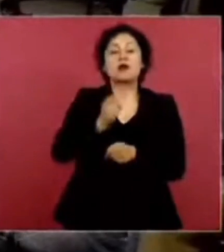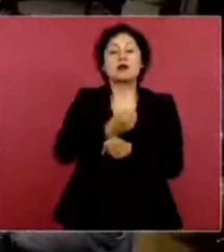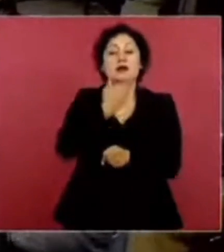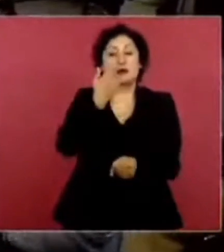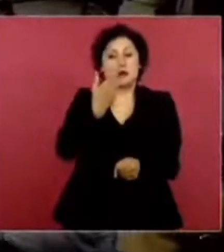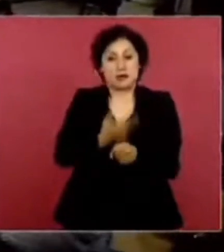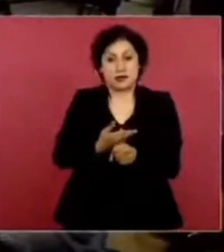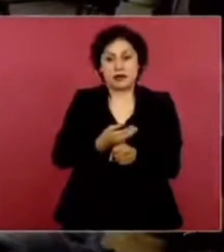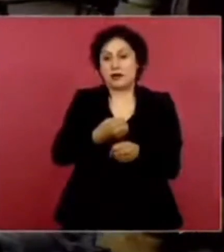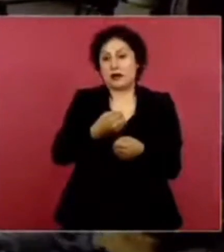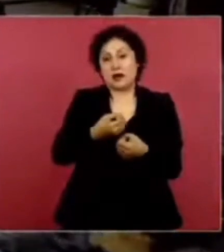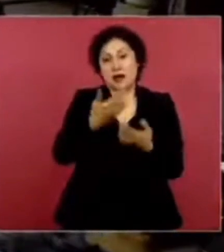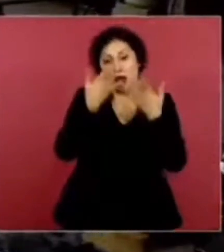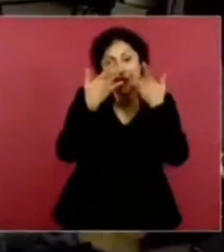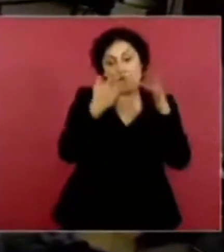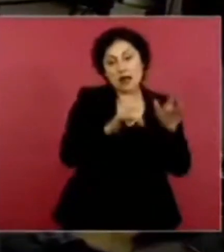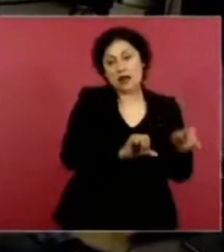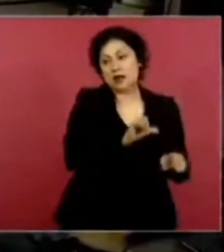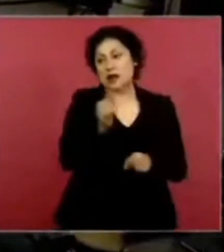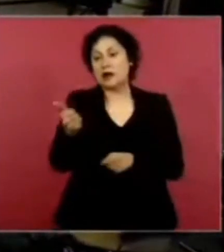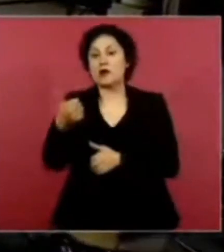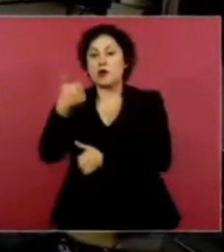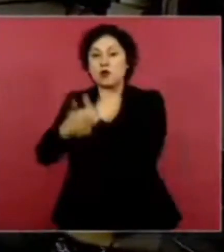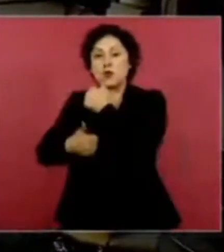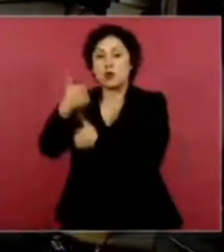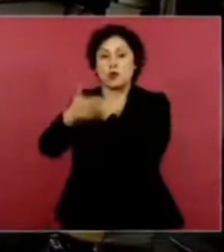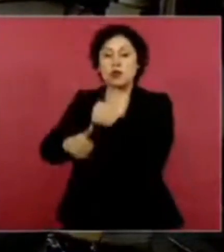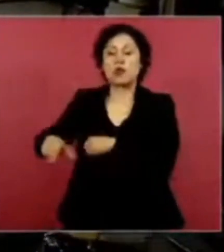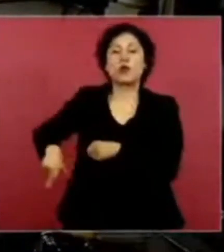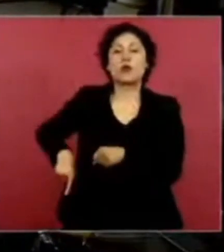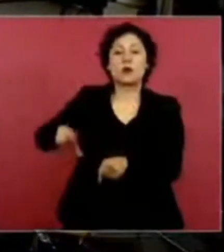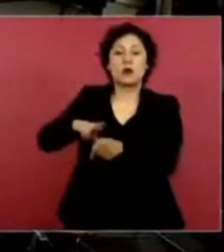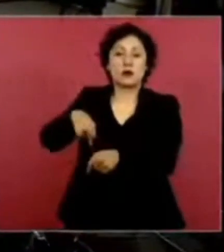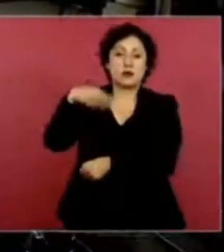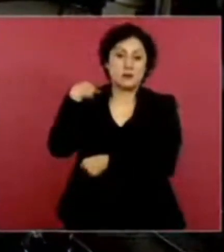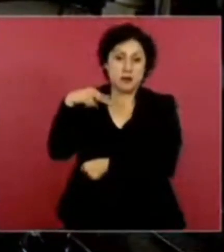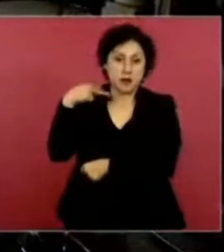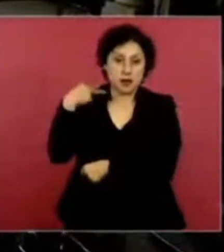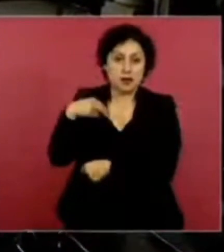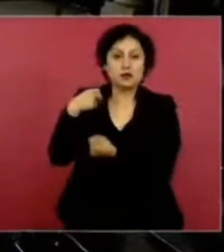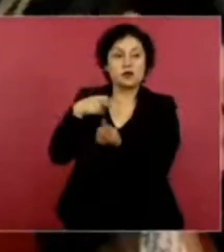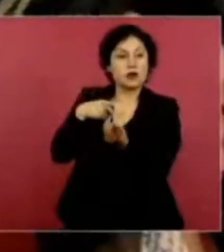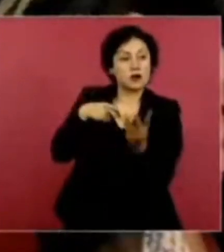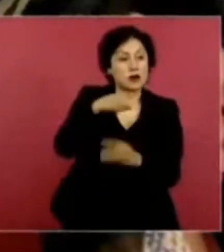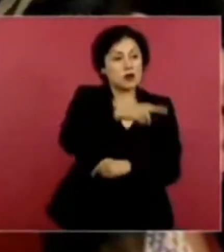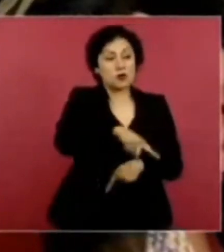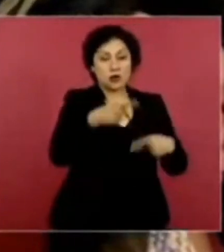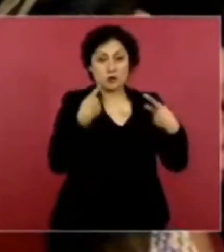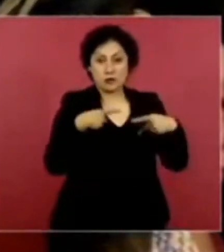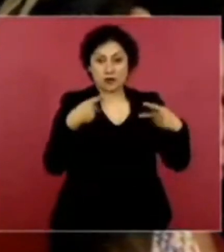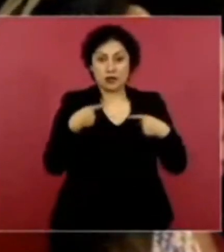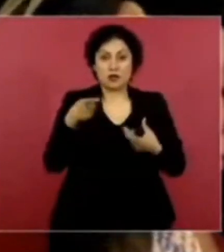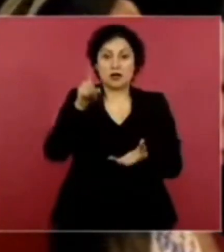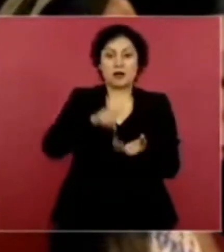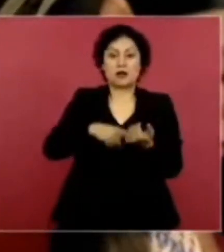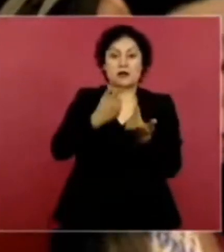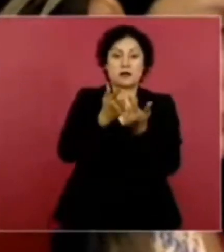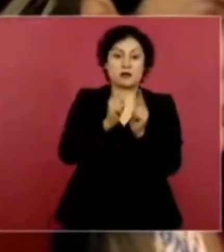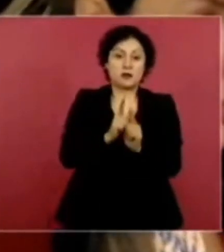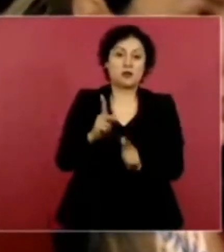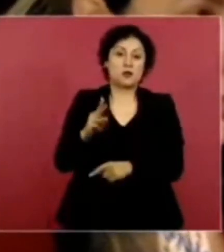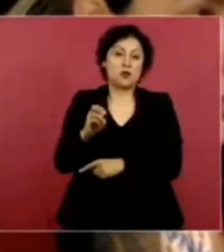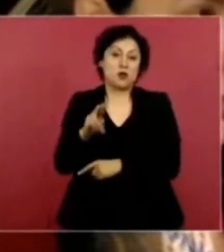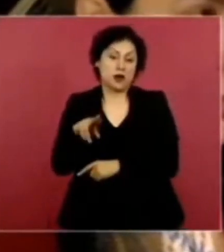buscar la candidatura a la gubernatura de Veracruz. Para algunos simpatizantes morenistas, factores como la tardanza en la